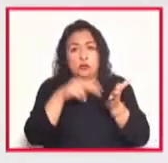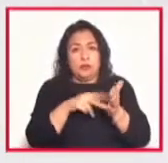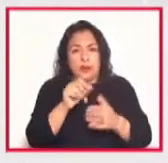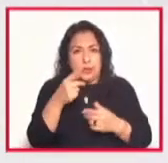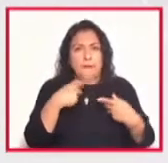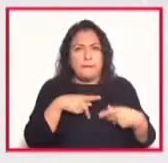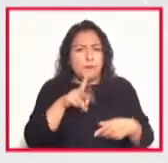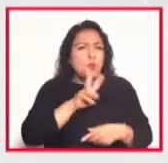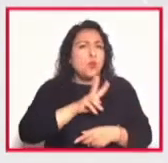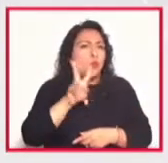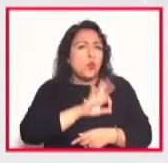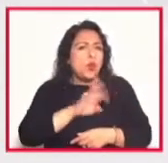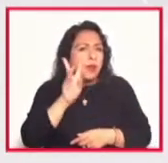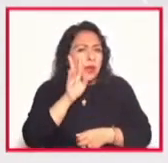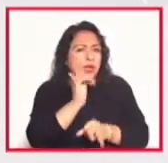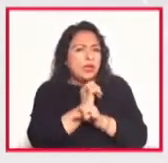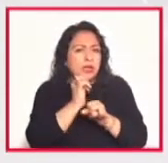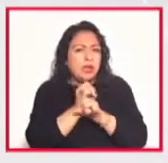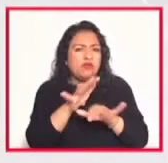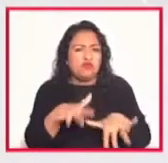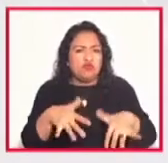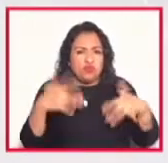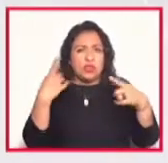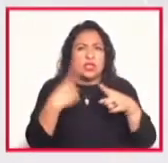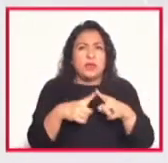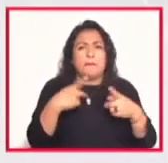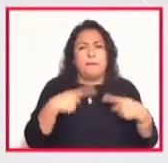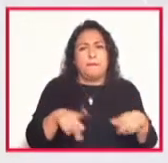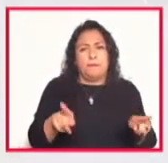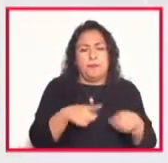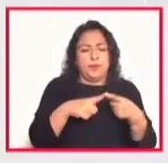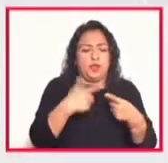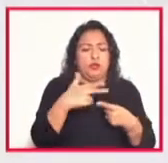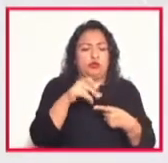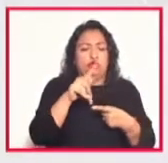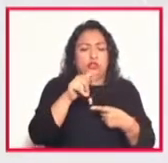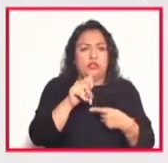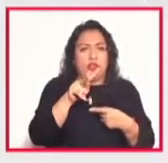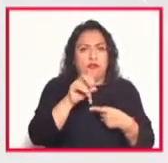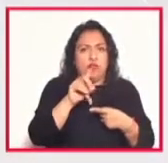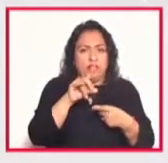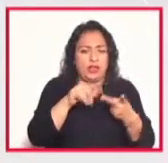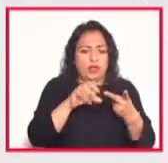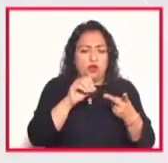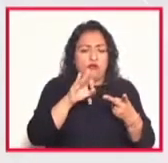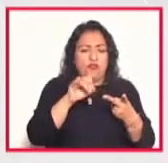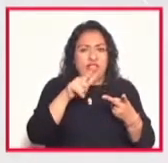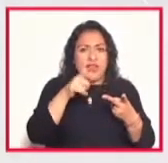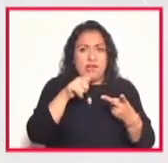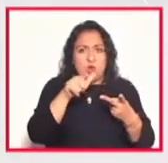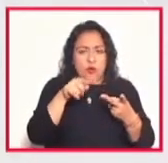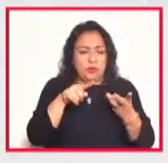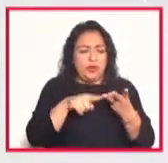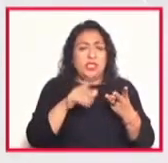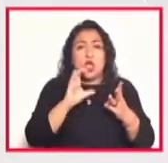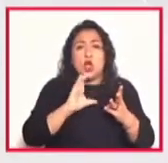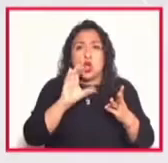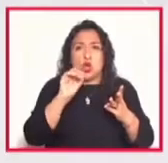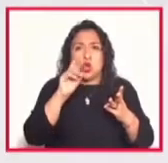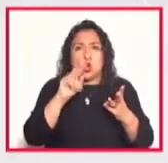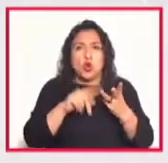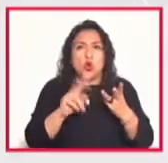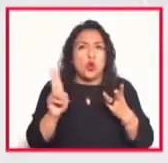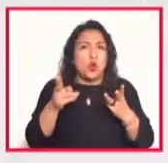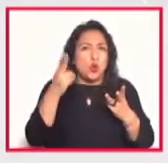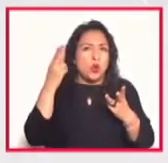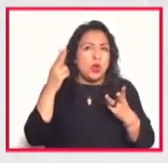sintonizar en línea conciertos interpretados por músicos como Gustavo Delgado Ofelia Gómez Castellanos y el coro de la Benemérita Universidad